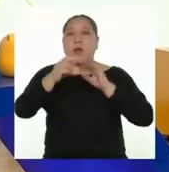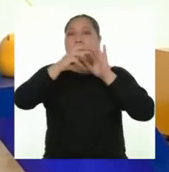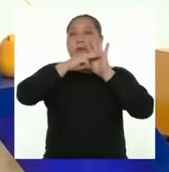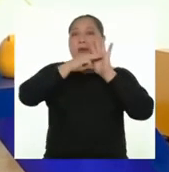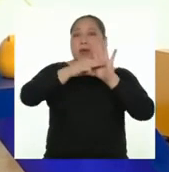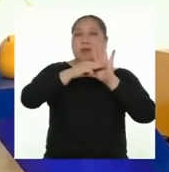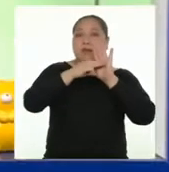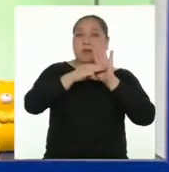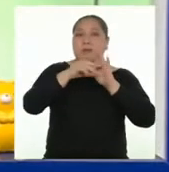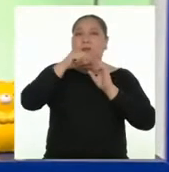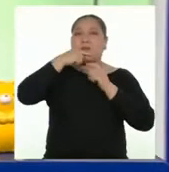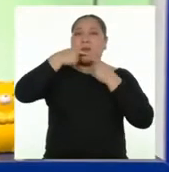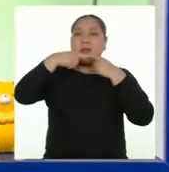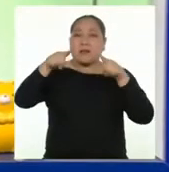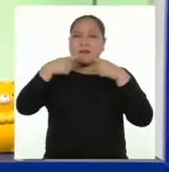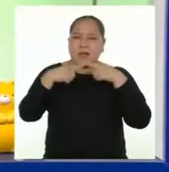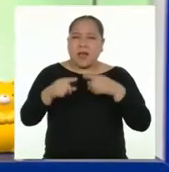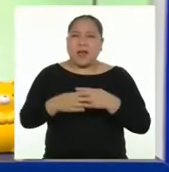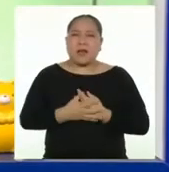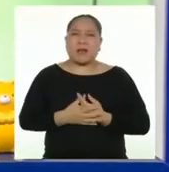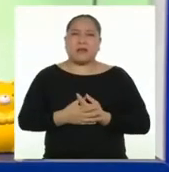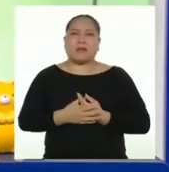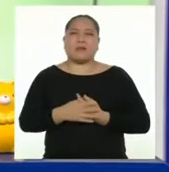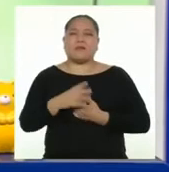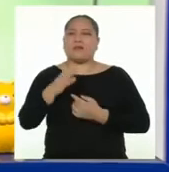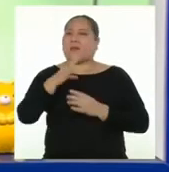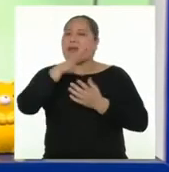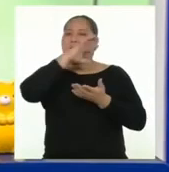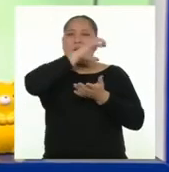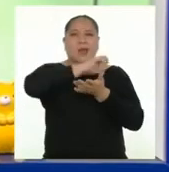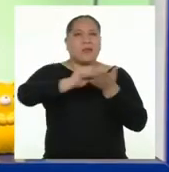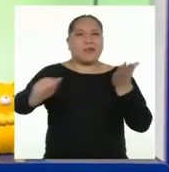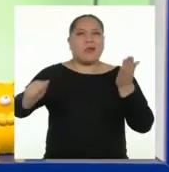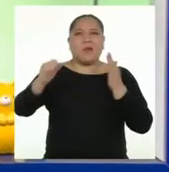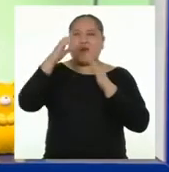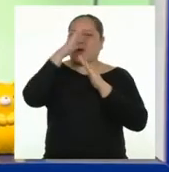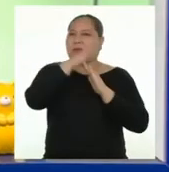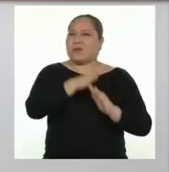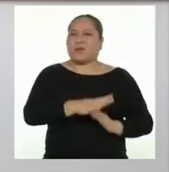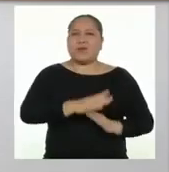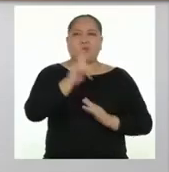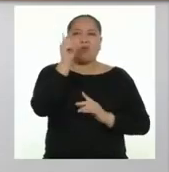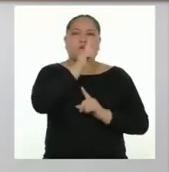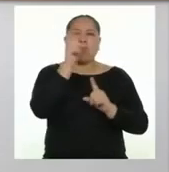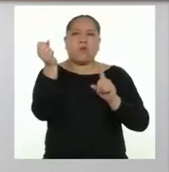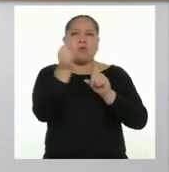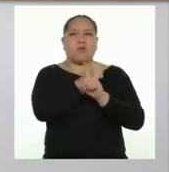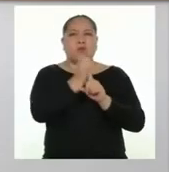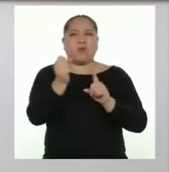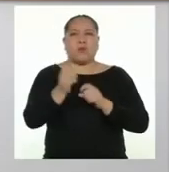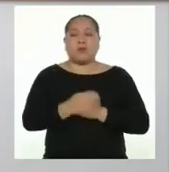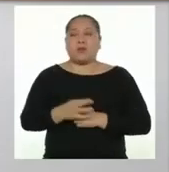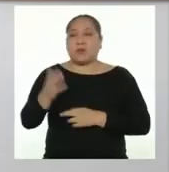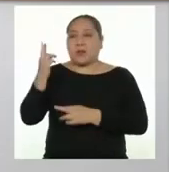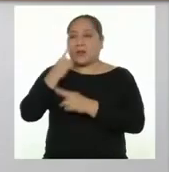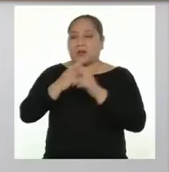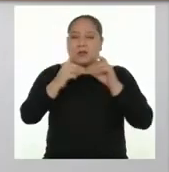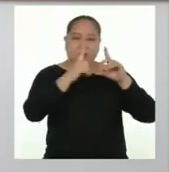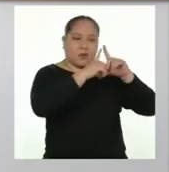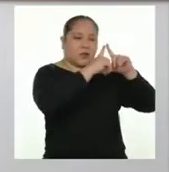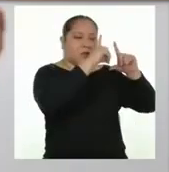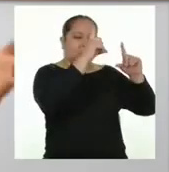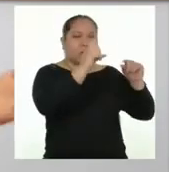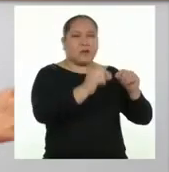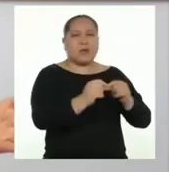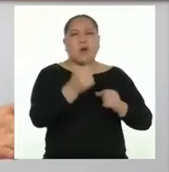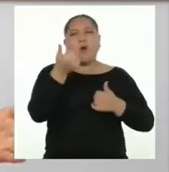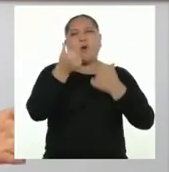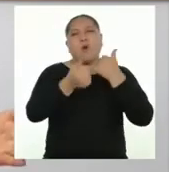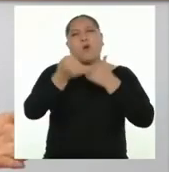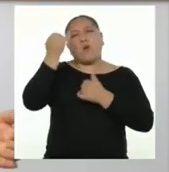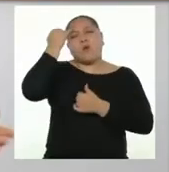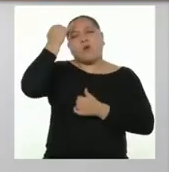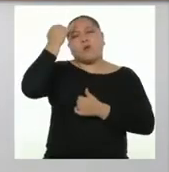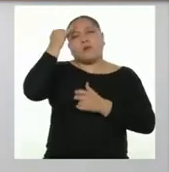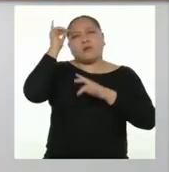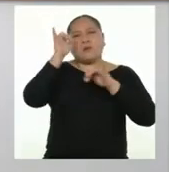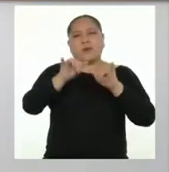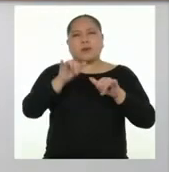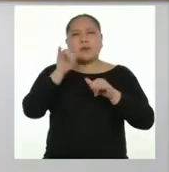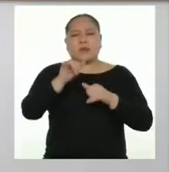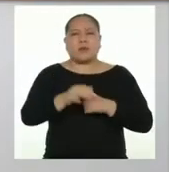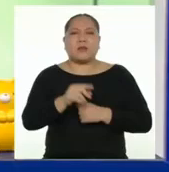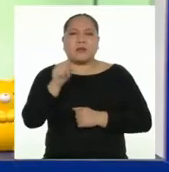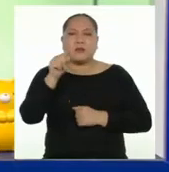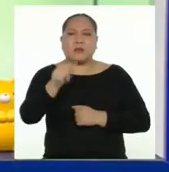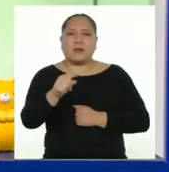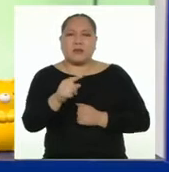medios en general. Erradiquemos la discriminación y la violencia. Volviendo a nuestro texto, ¿con qué idea nos quedamos a